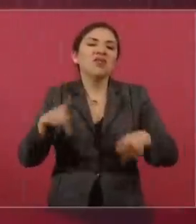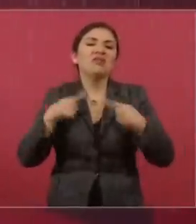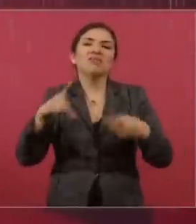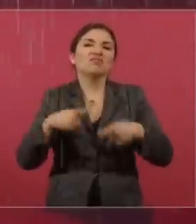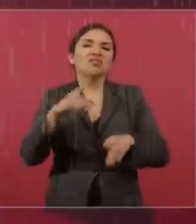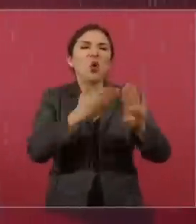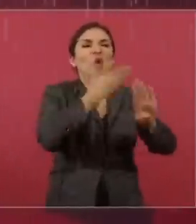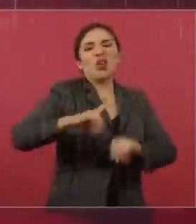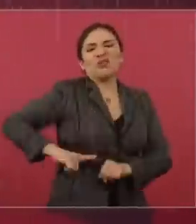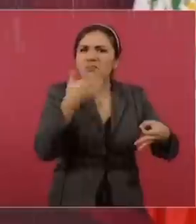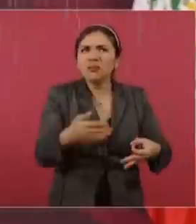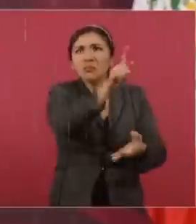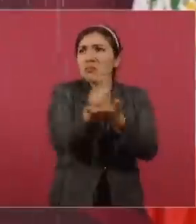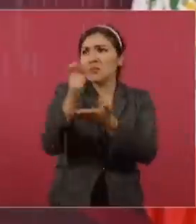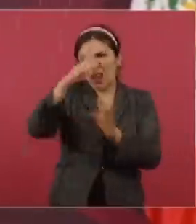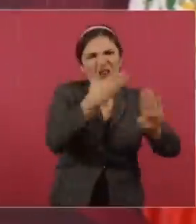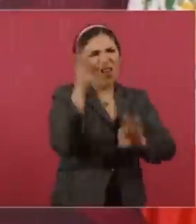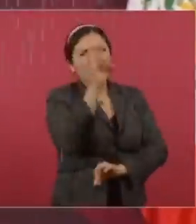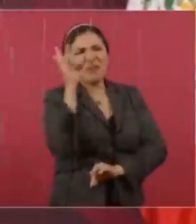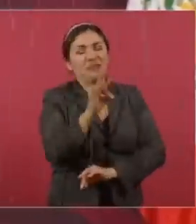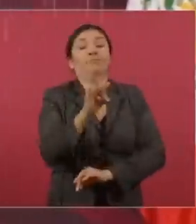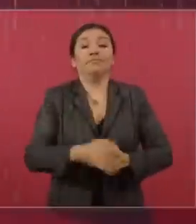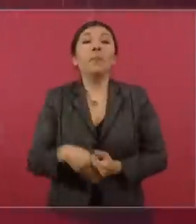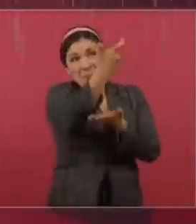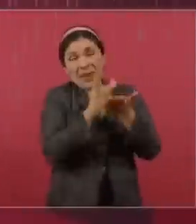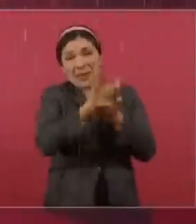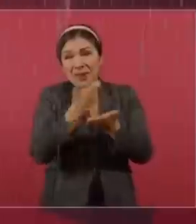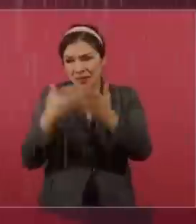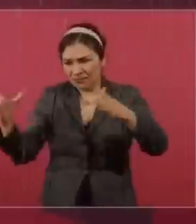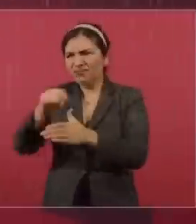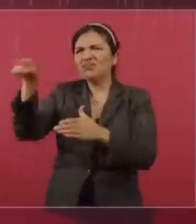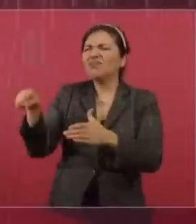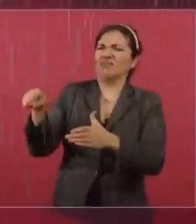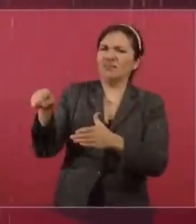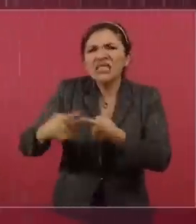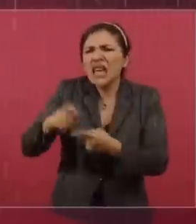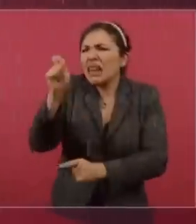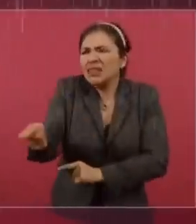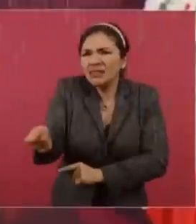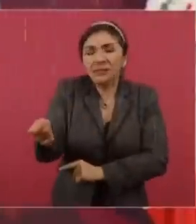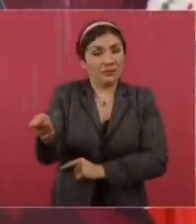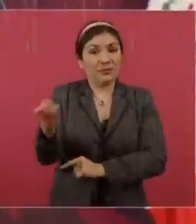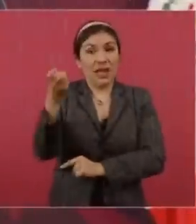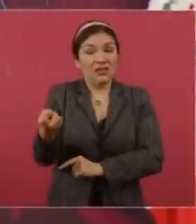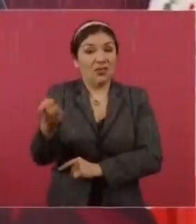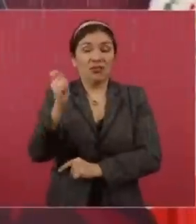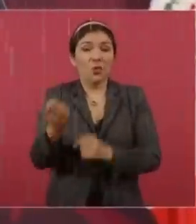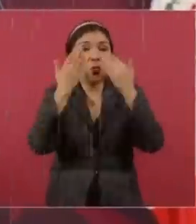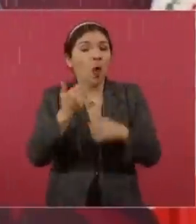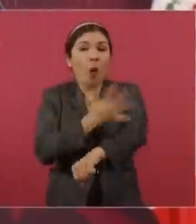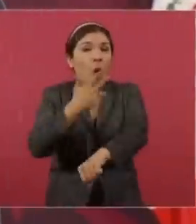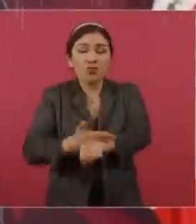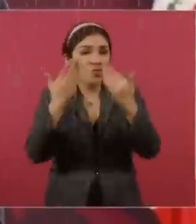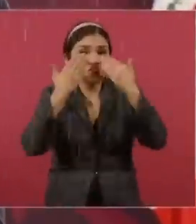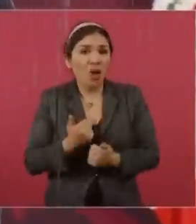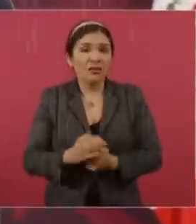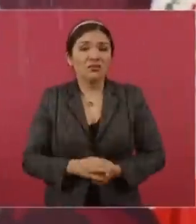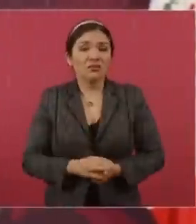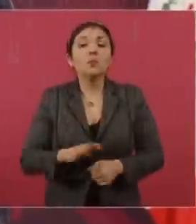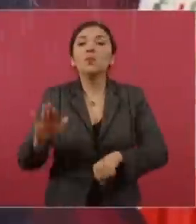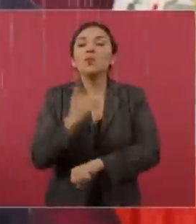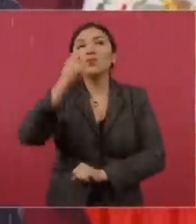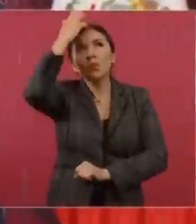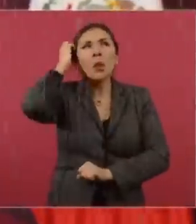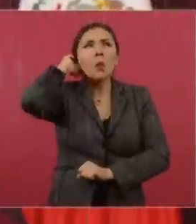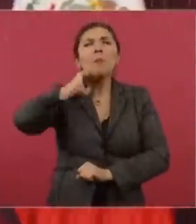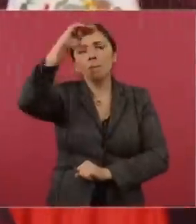gobierno legal y legítimamente constituido. Pero los que reciben el dinero, ¿con qué autoridad moral? Es un acto de deshonestidad. Porque no